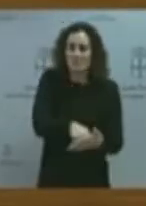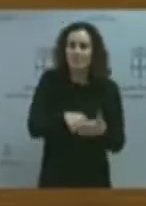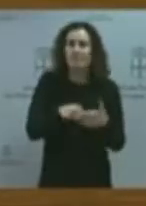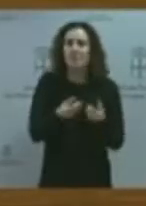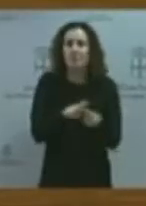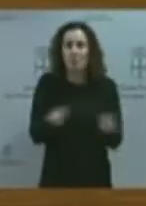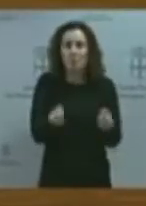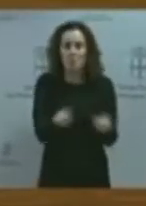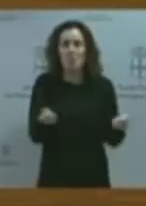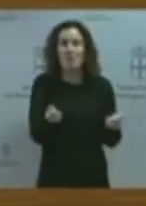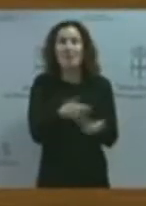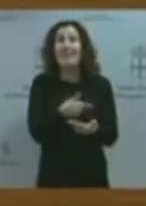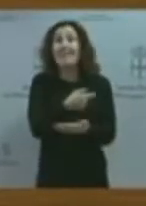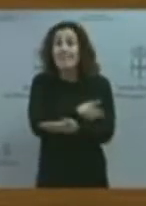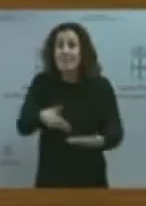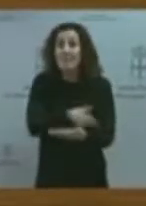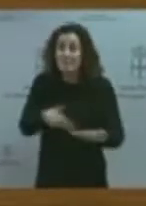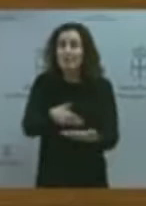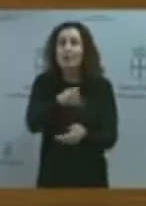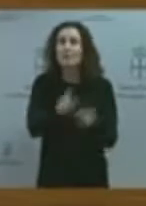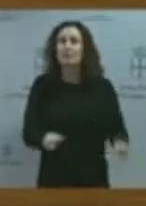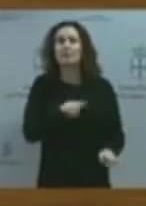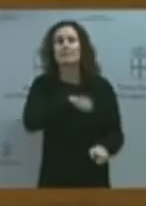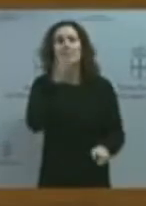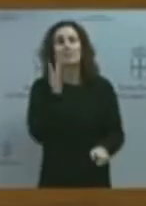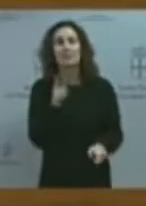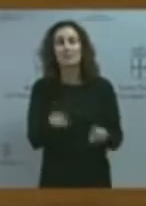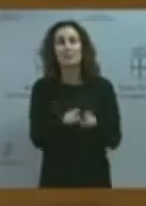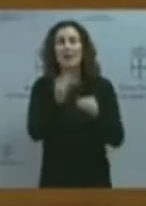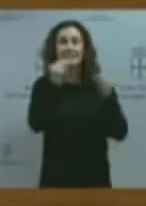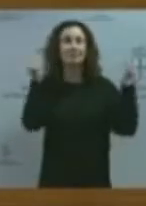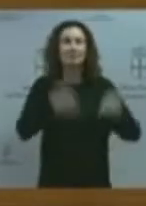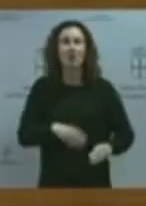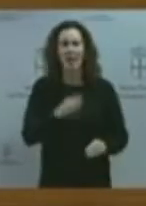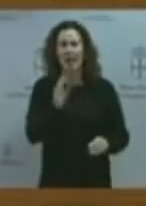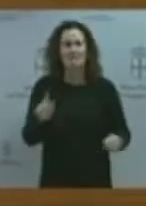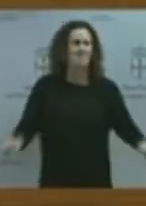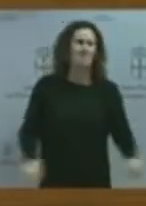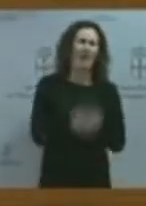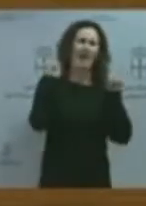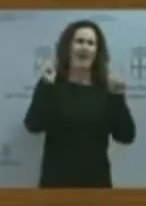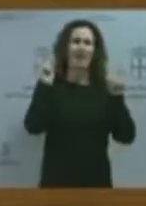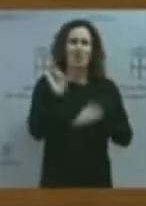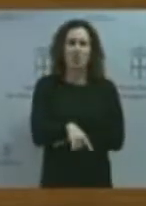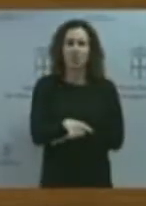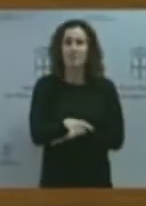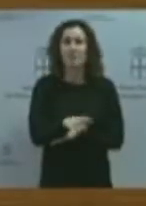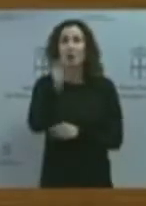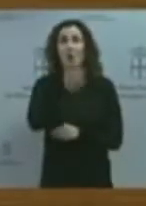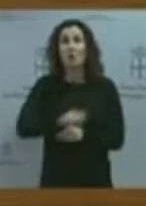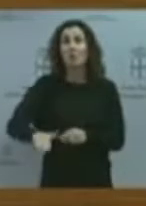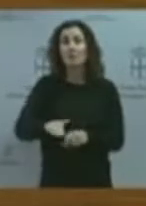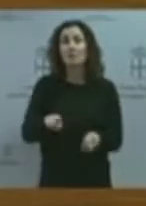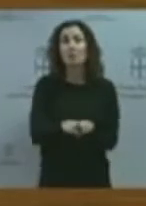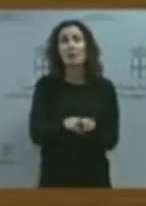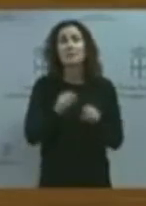Ustedes que escupen sobre la memoria histórica, haciendo burla del asesinato de unas niñas durante la represión franquista. Ustedes que pondrían a